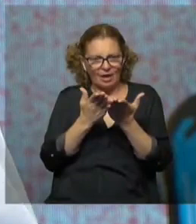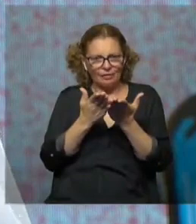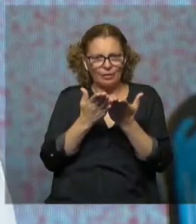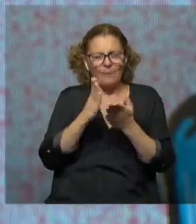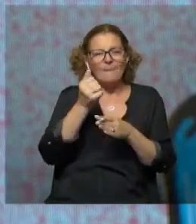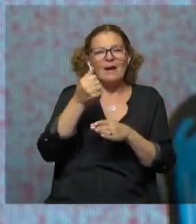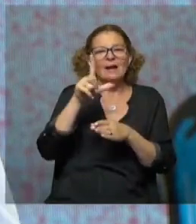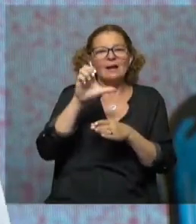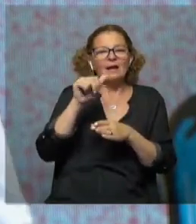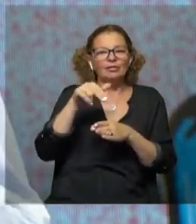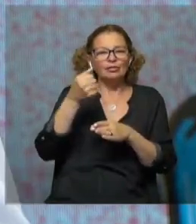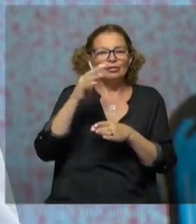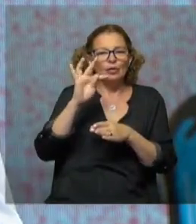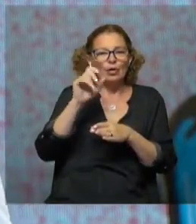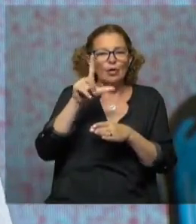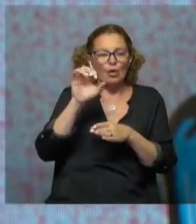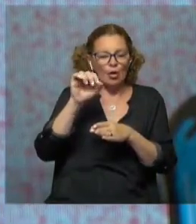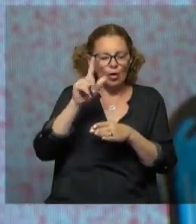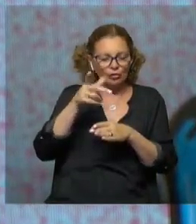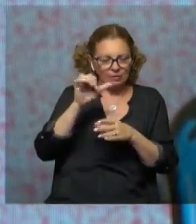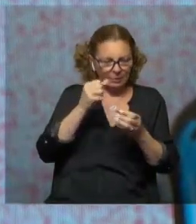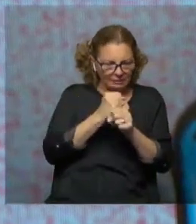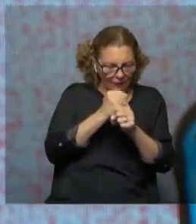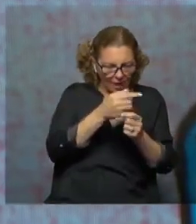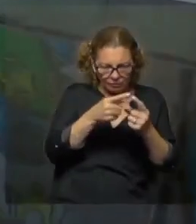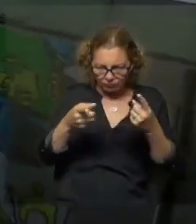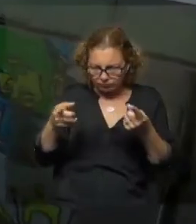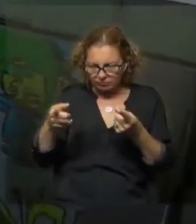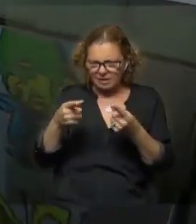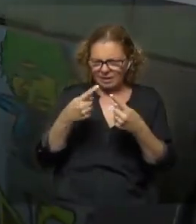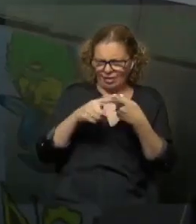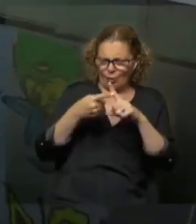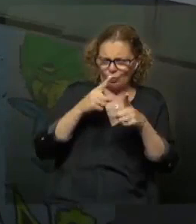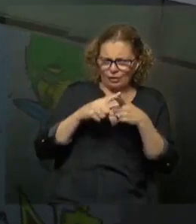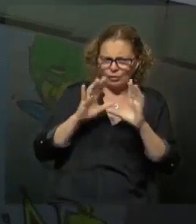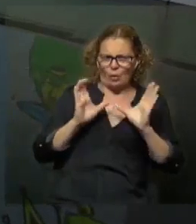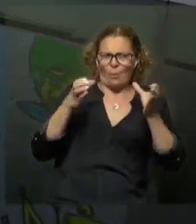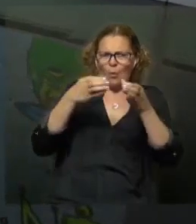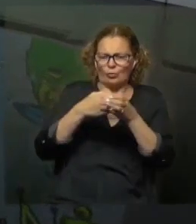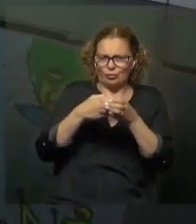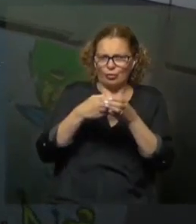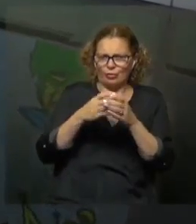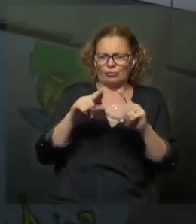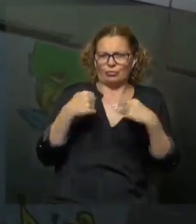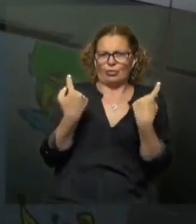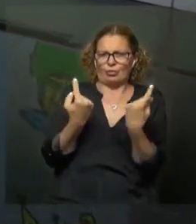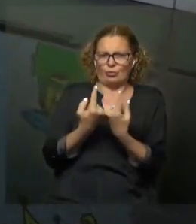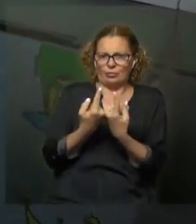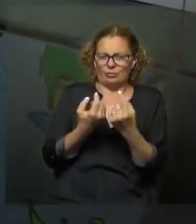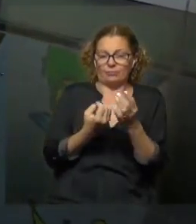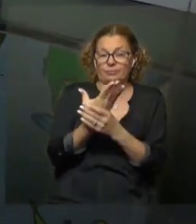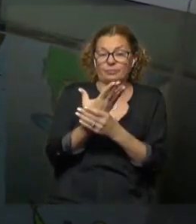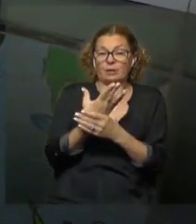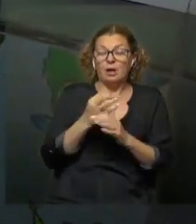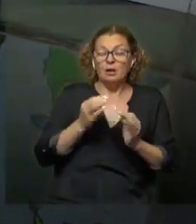con paleontólogos que estaban trabajando y clasificando y discutiendo en el mundo sobre lo que estaban los hallazgos. Llevarlo a los